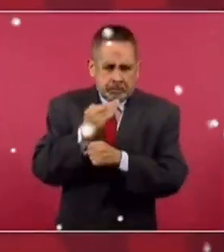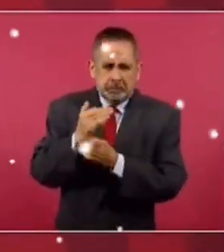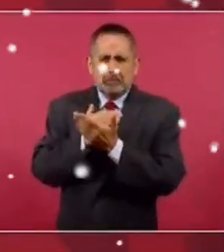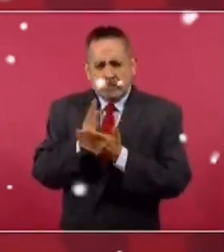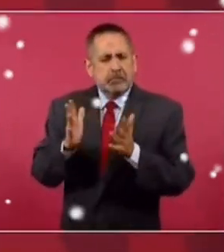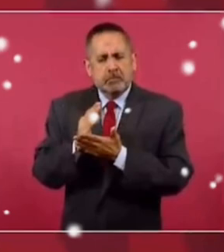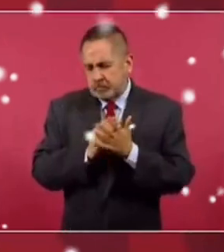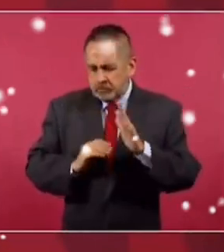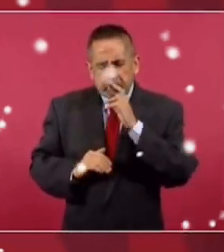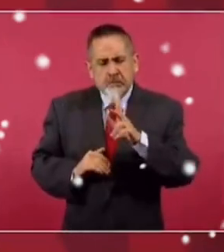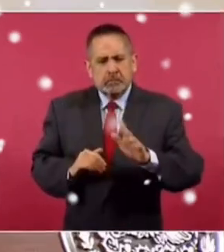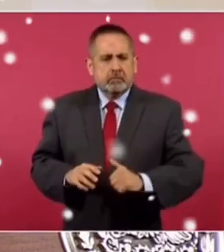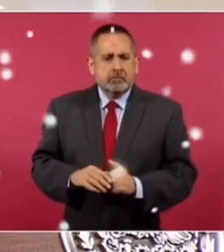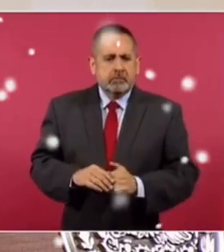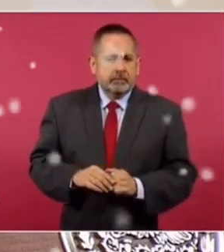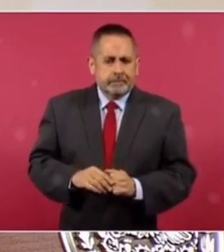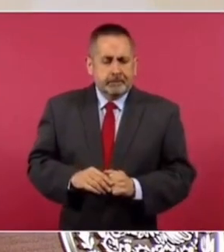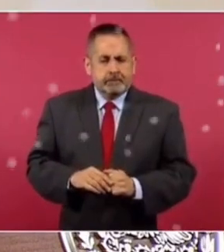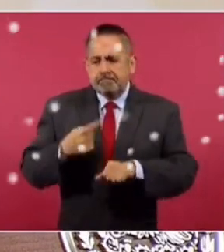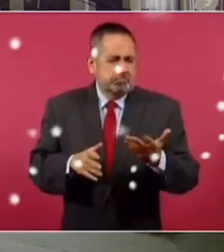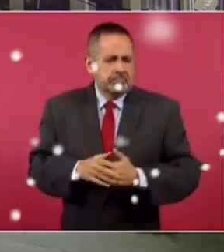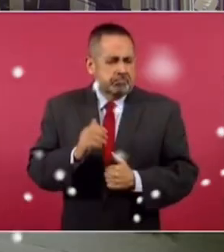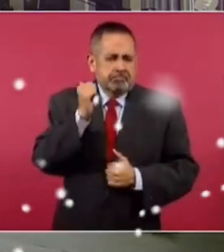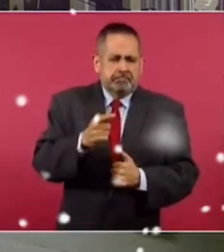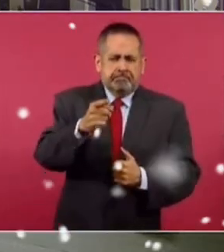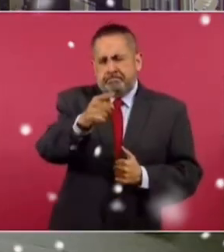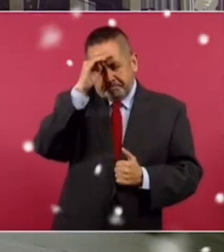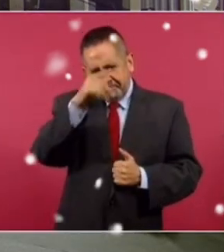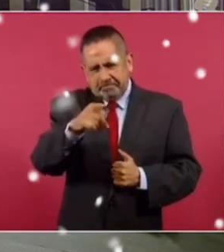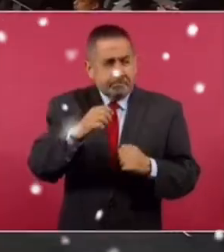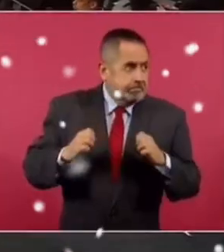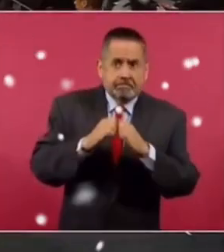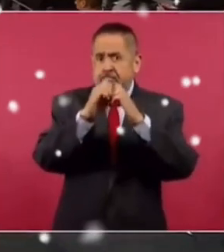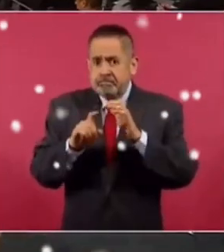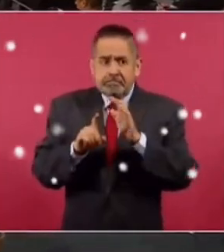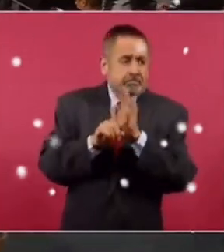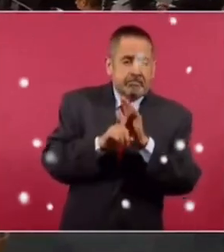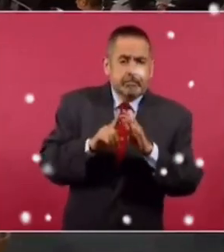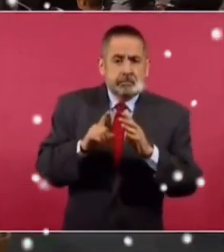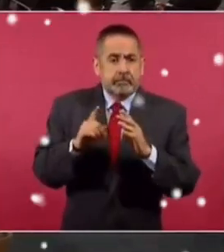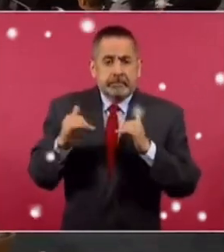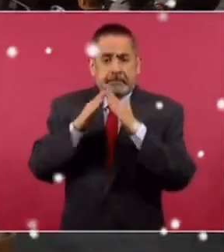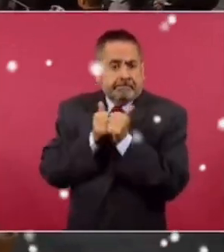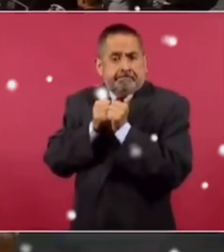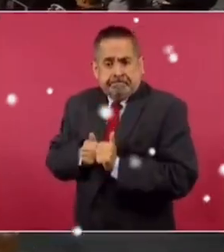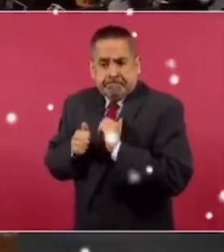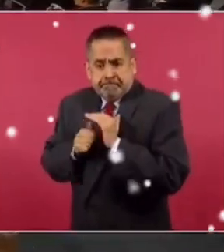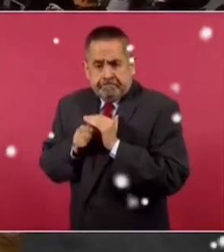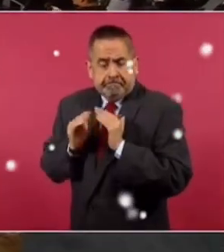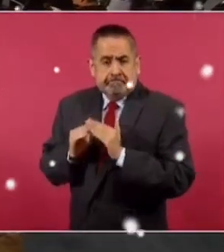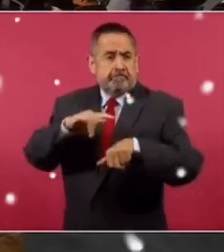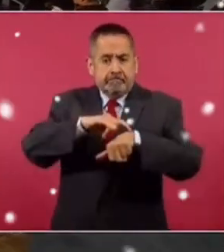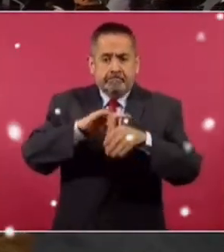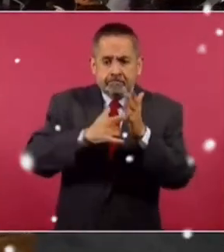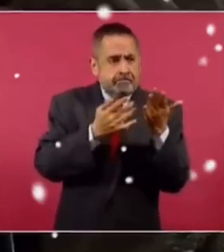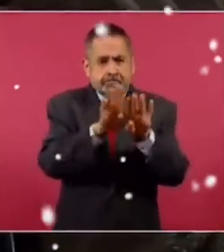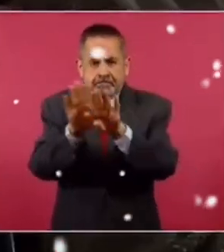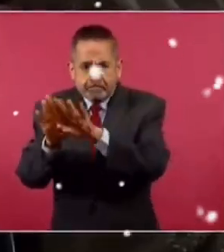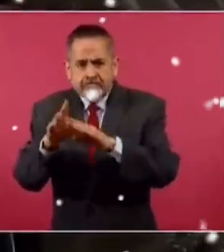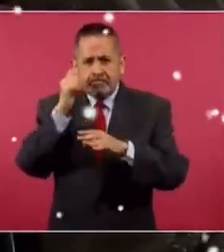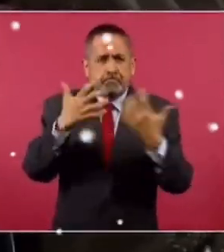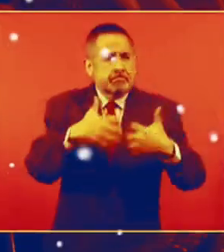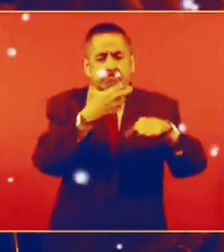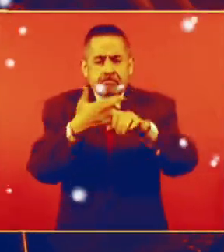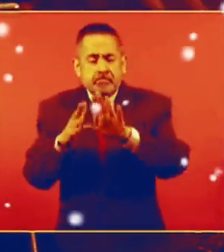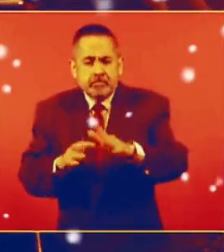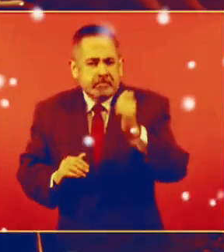la afectación. ¿Y alarma o hay alerta para que la gente se vuelva a guardar o vuelva a modificarse los horarios de trabajo o suspensión en